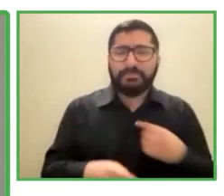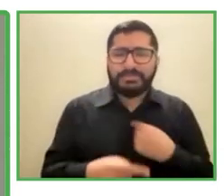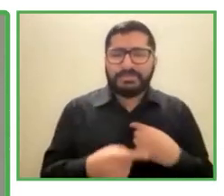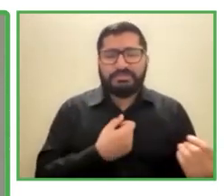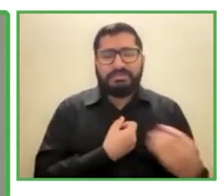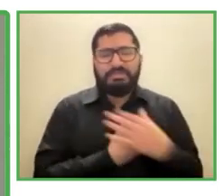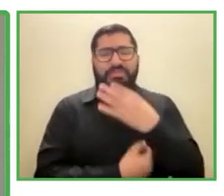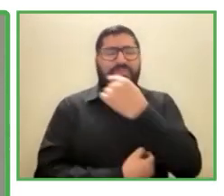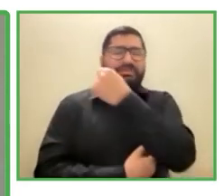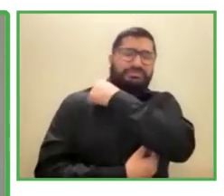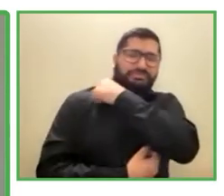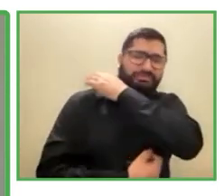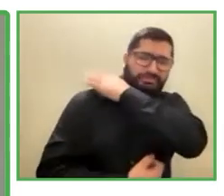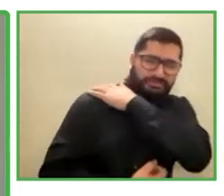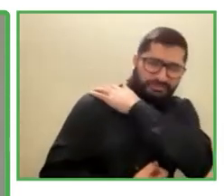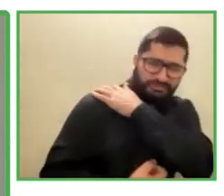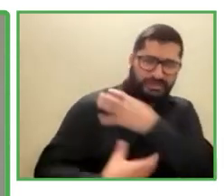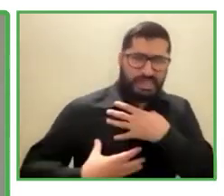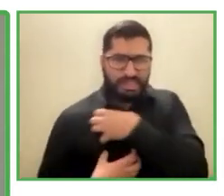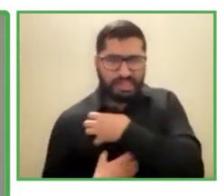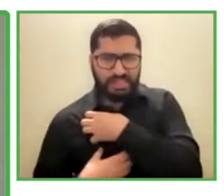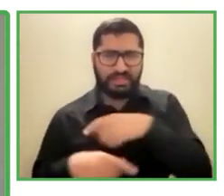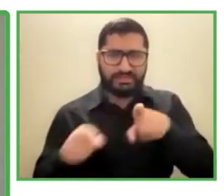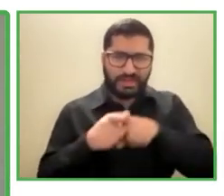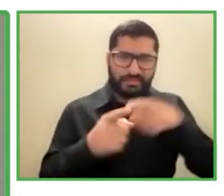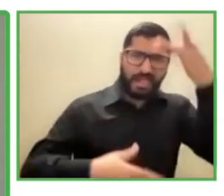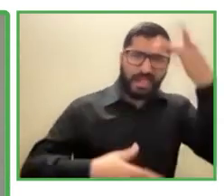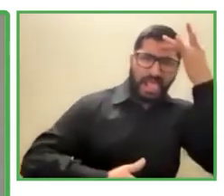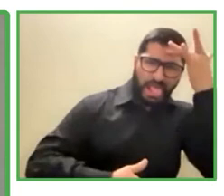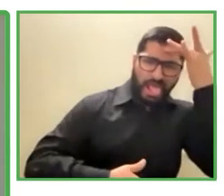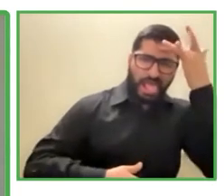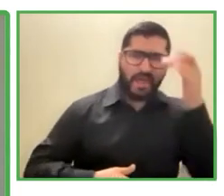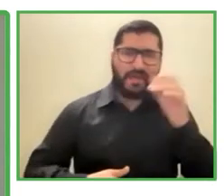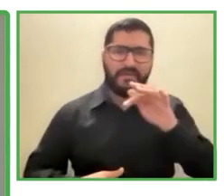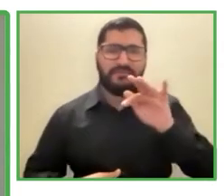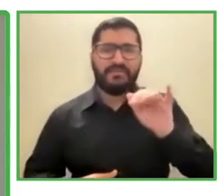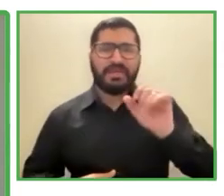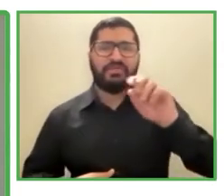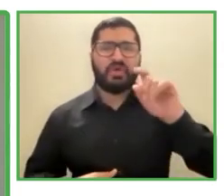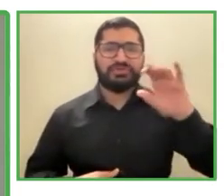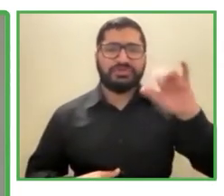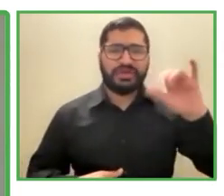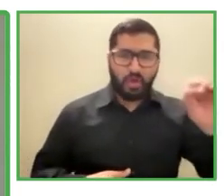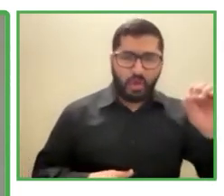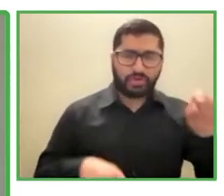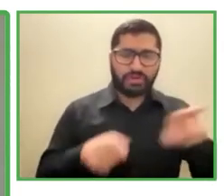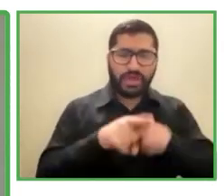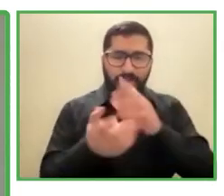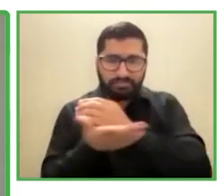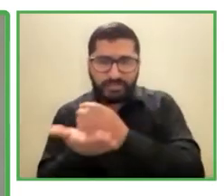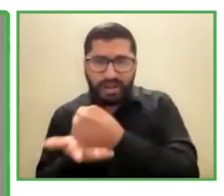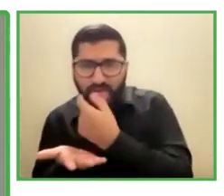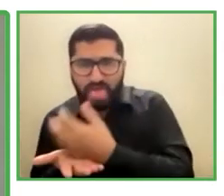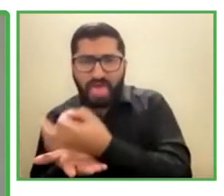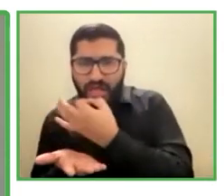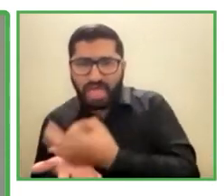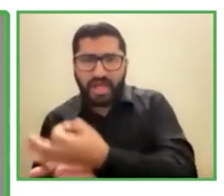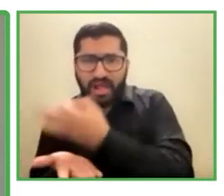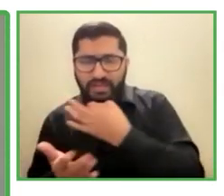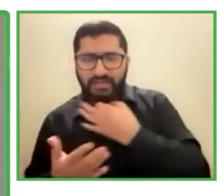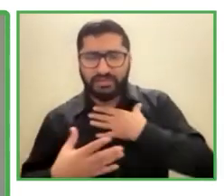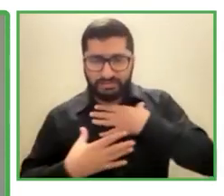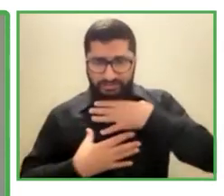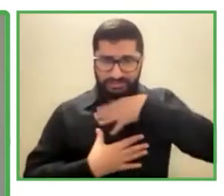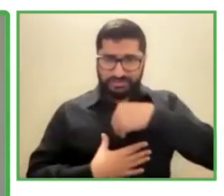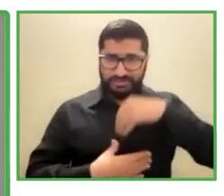por lo que debo tomar medicación de por mí. El haber sido seleccionada para formar parte de Gen Ashtim especialmente en medio de esta pandemia